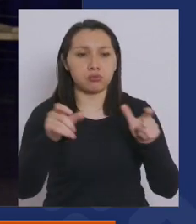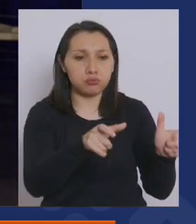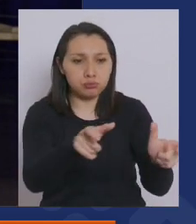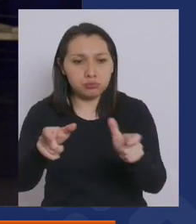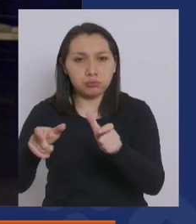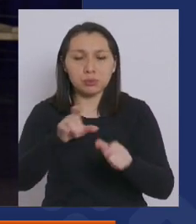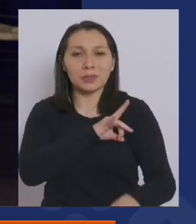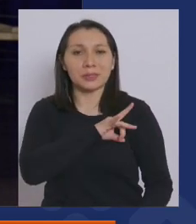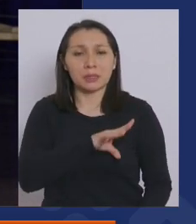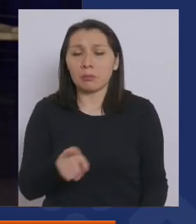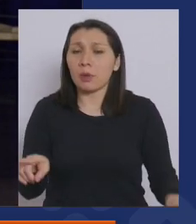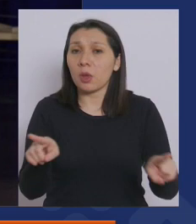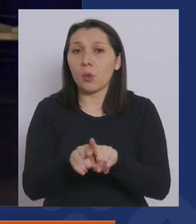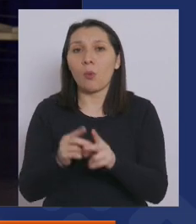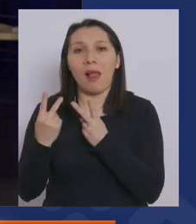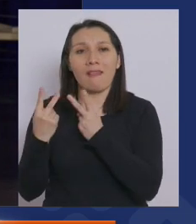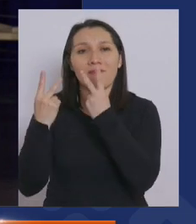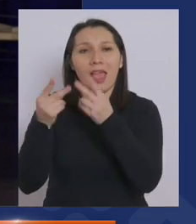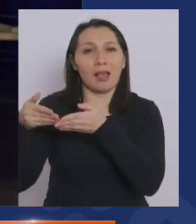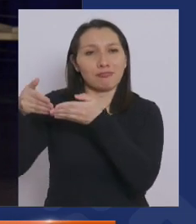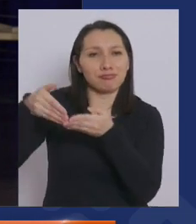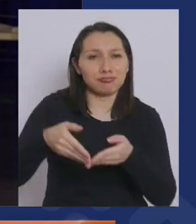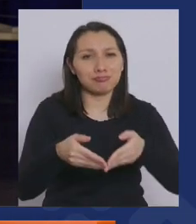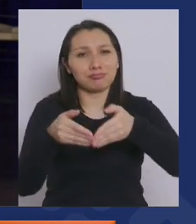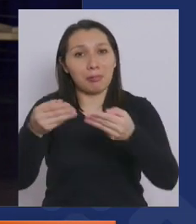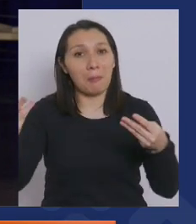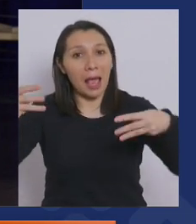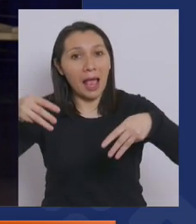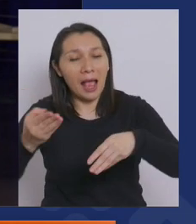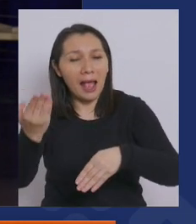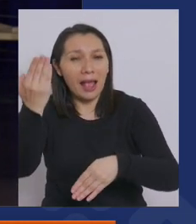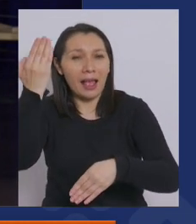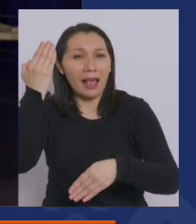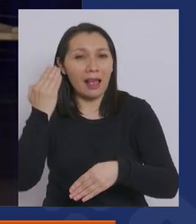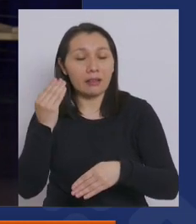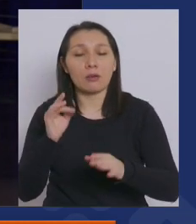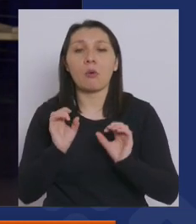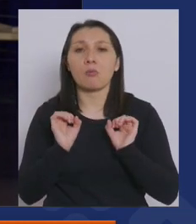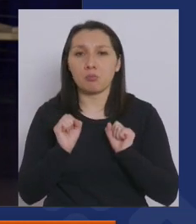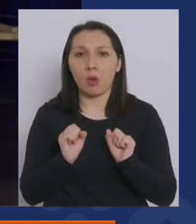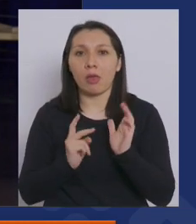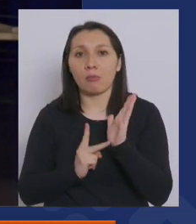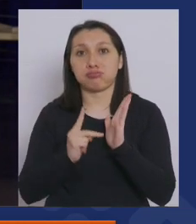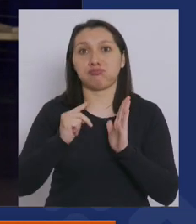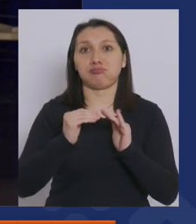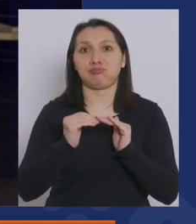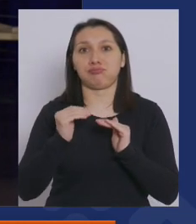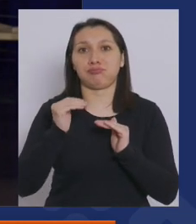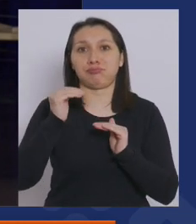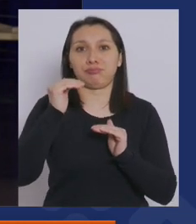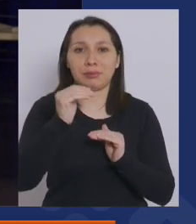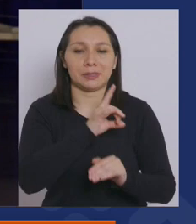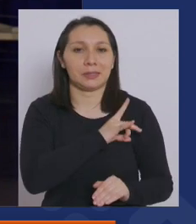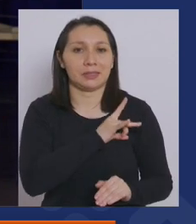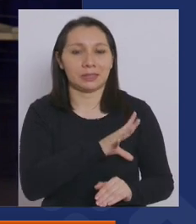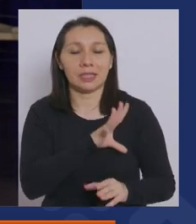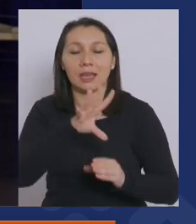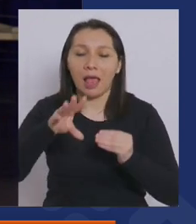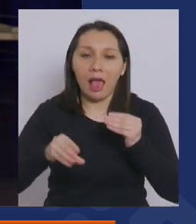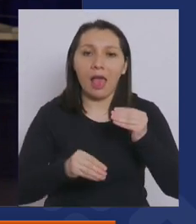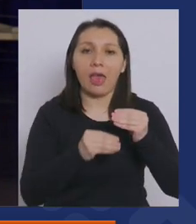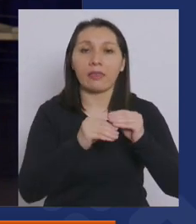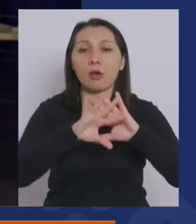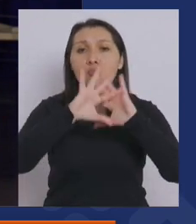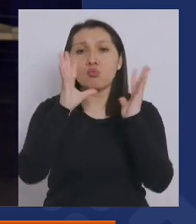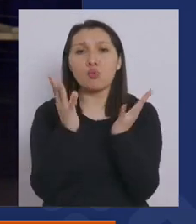que igual como fue el viaje de Magallanes, nos va a permitir un gran salto para nuestro país en su incorporación